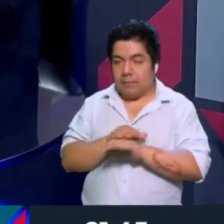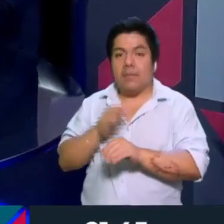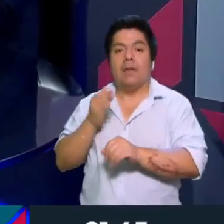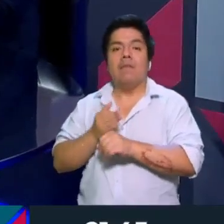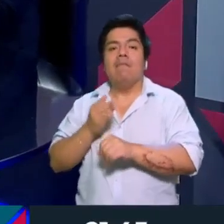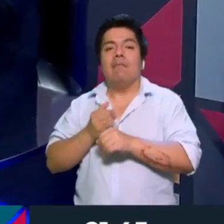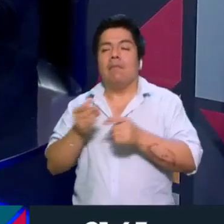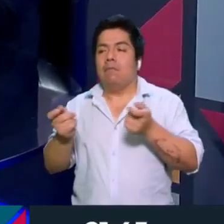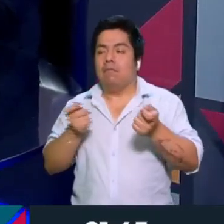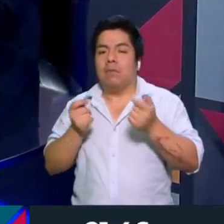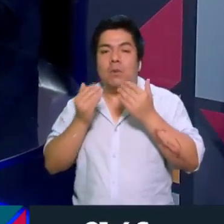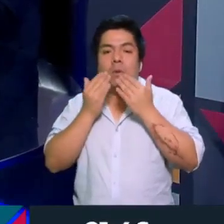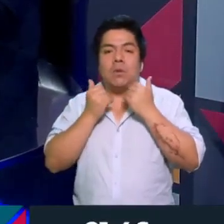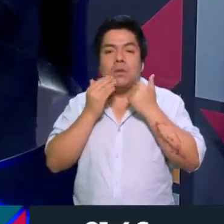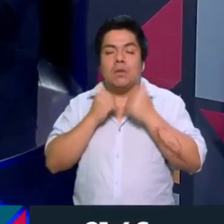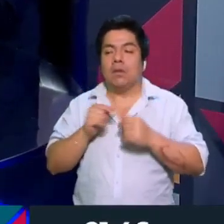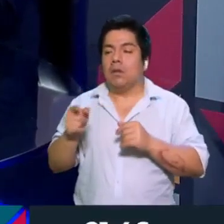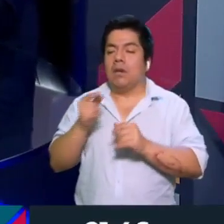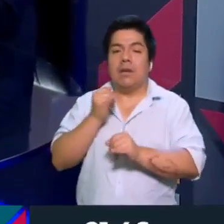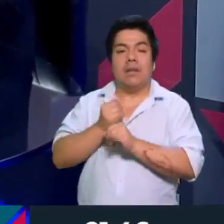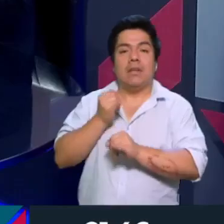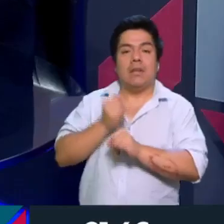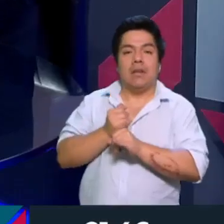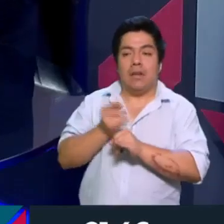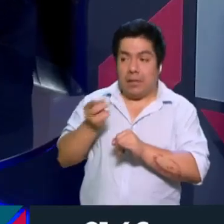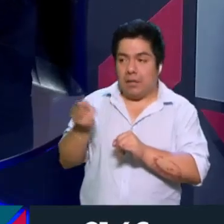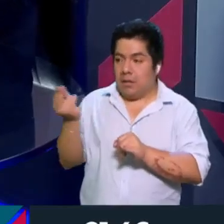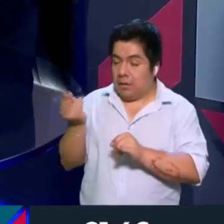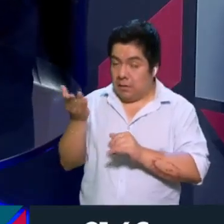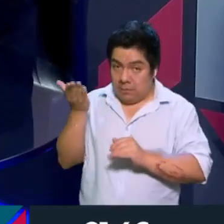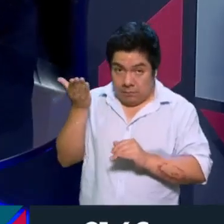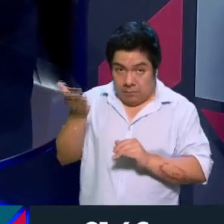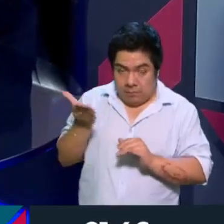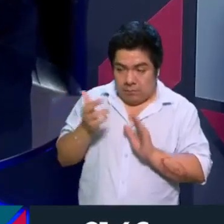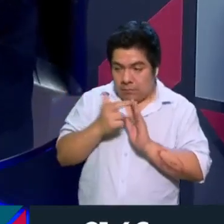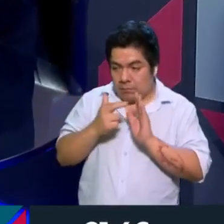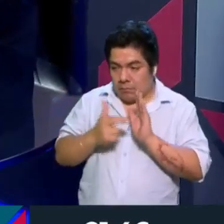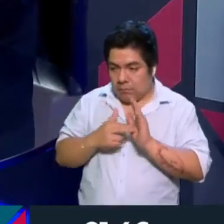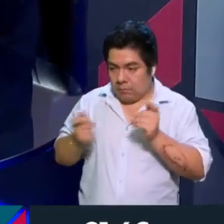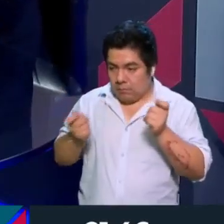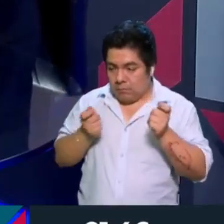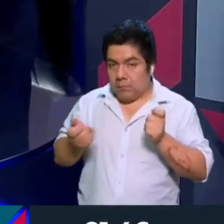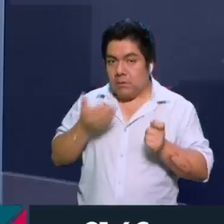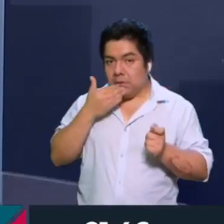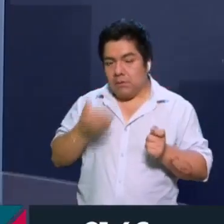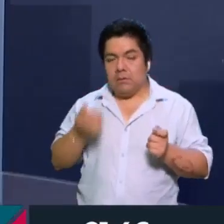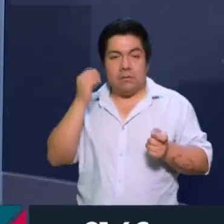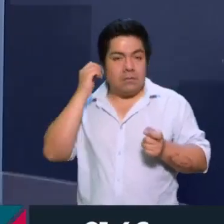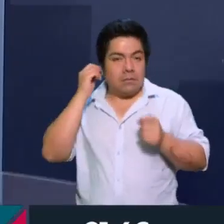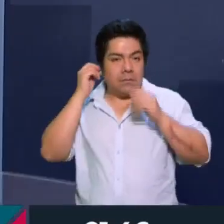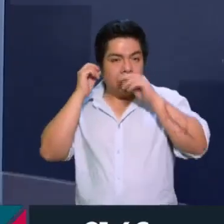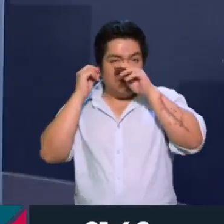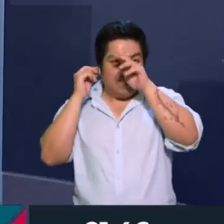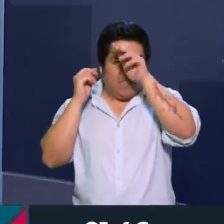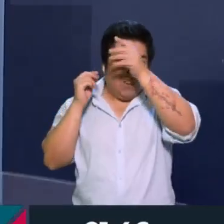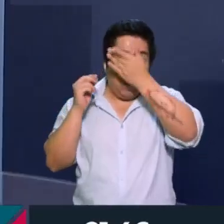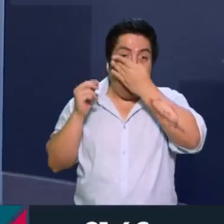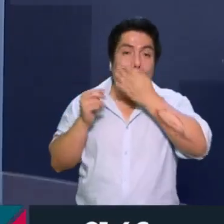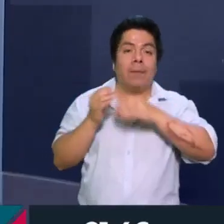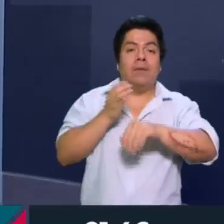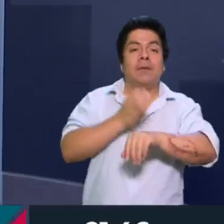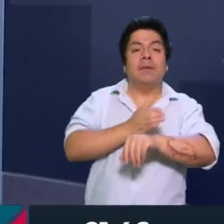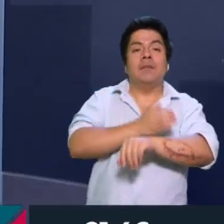que no está regulado, que es el de los contenidos en Internet. Me parece importante que se presenten iniciativas de esta naturaleza. De parte de sus compañeros y compañeros